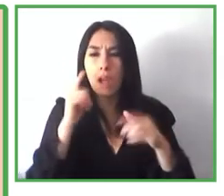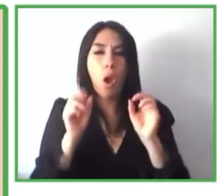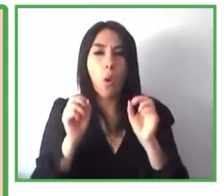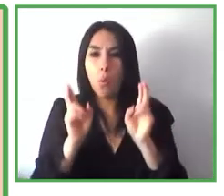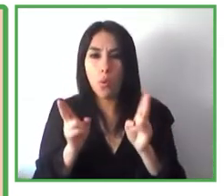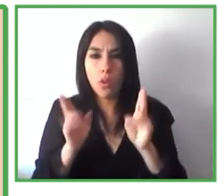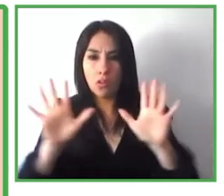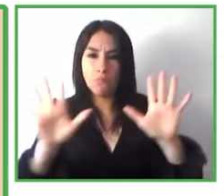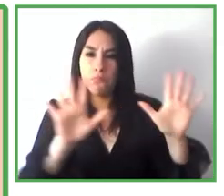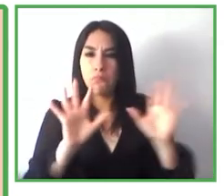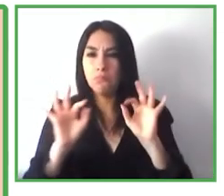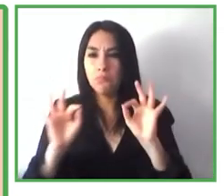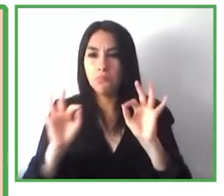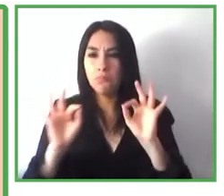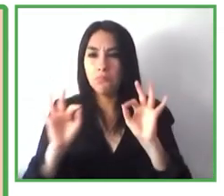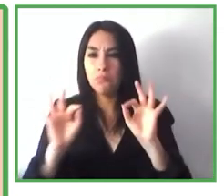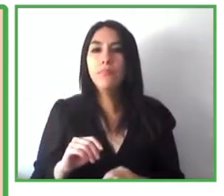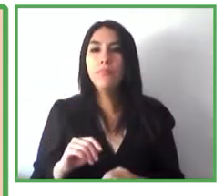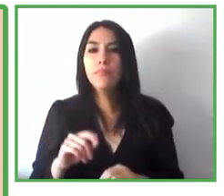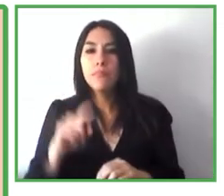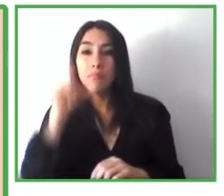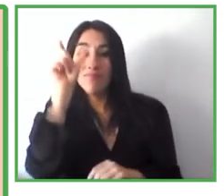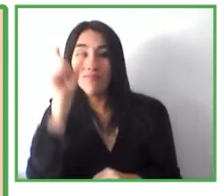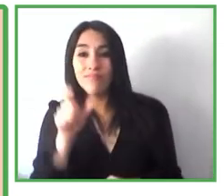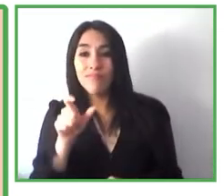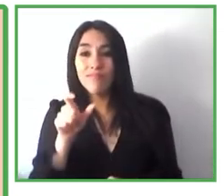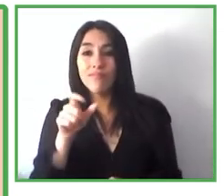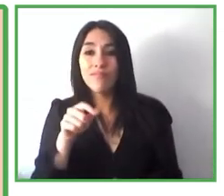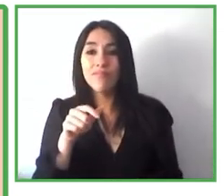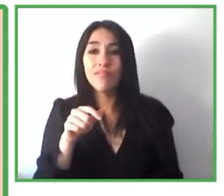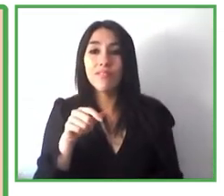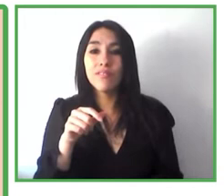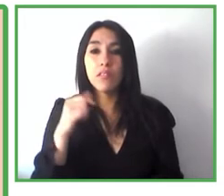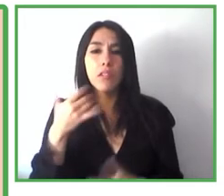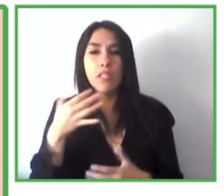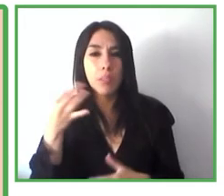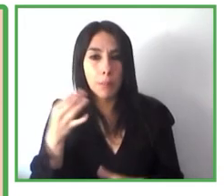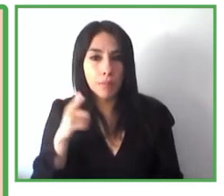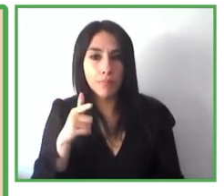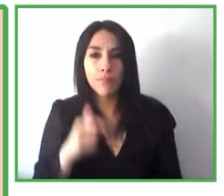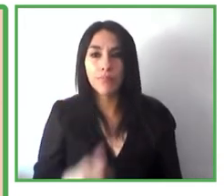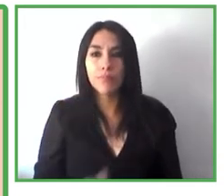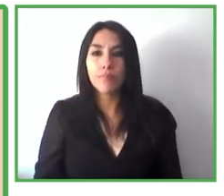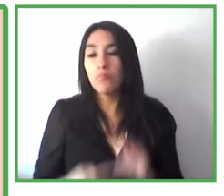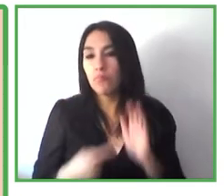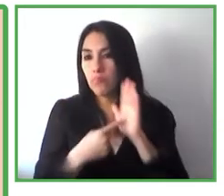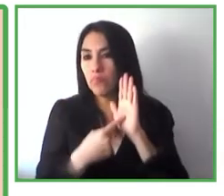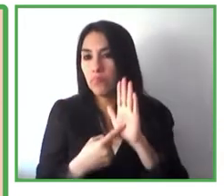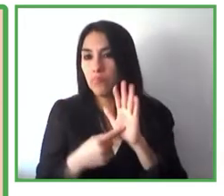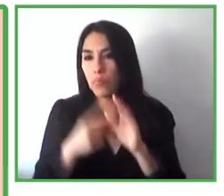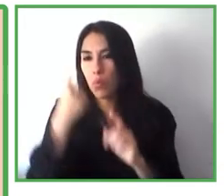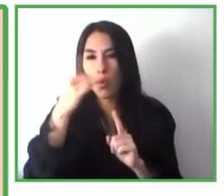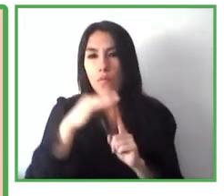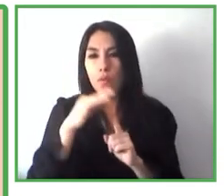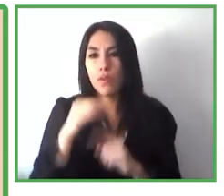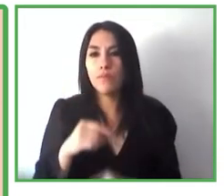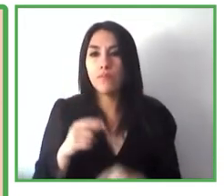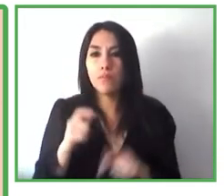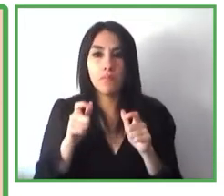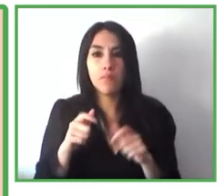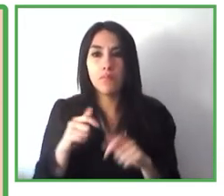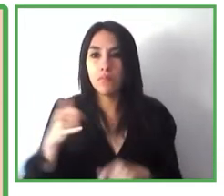el cliente destacando siempre la posibilidad de poder controlar desde el propio dispositivo personal del usuario